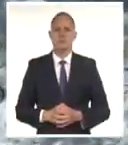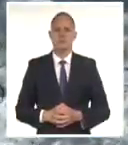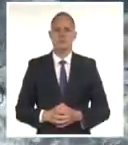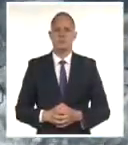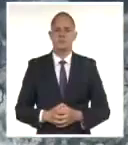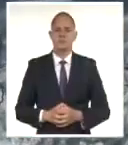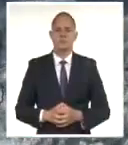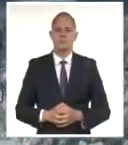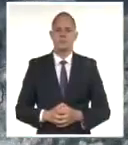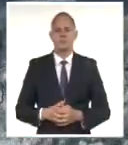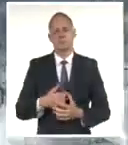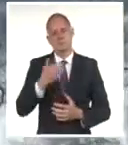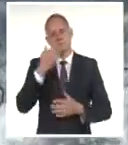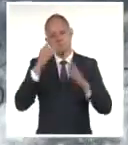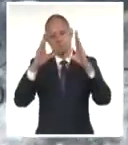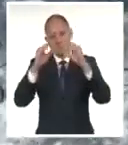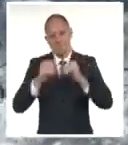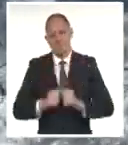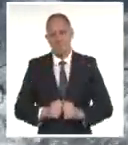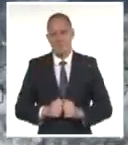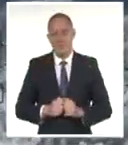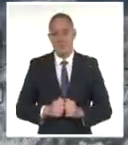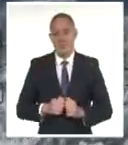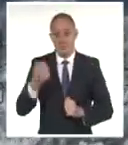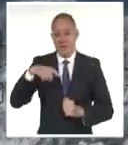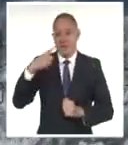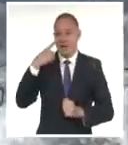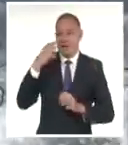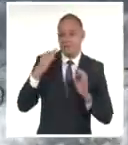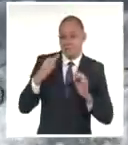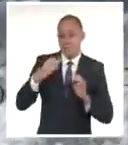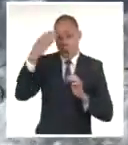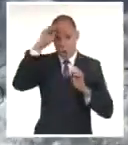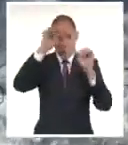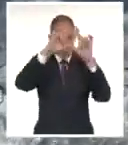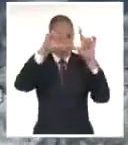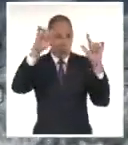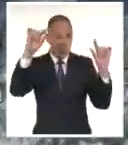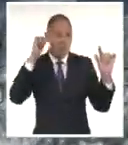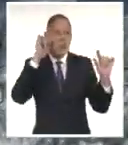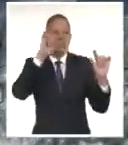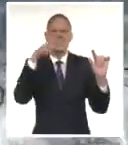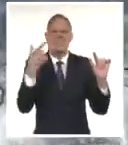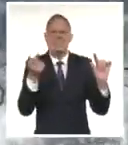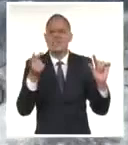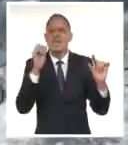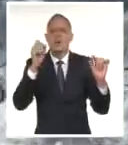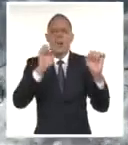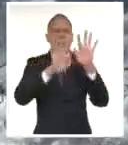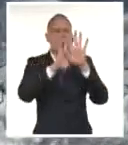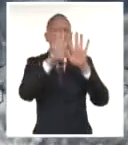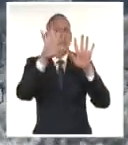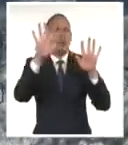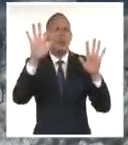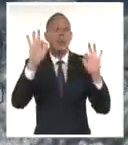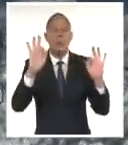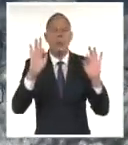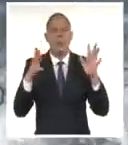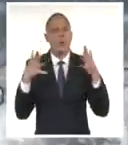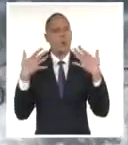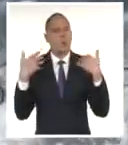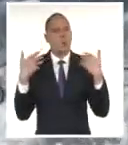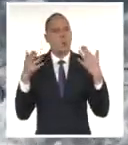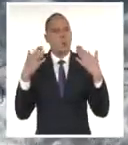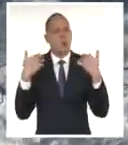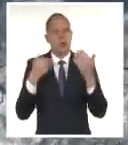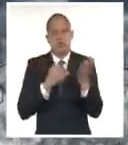Hola y que tal mis amigos, continúan las altas presiones sobre Cuba, continúa la poca humedad, continúa el calor, pero